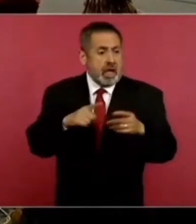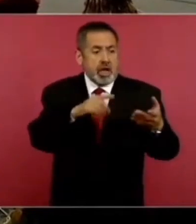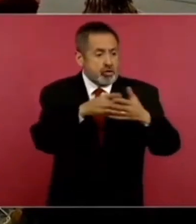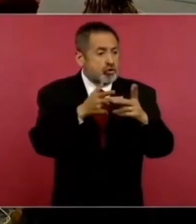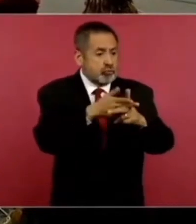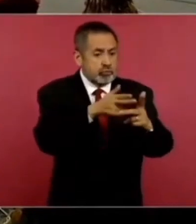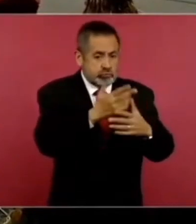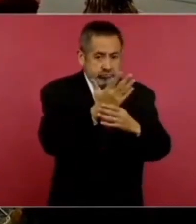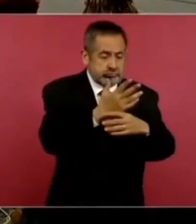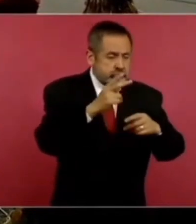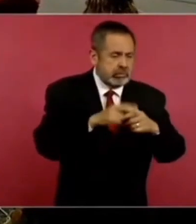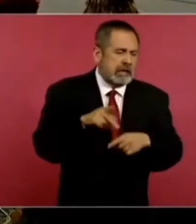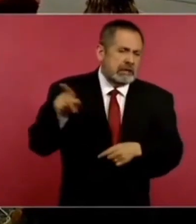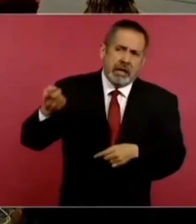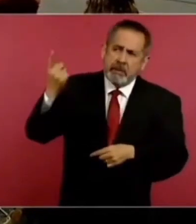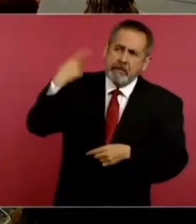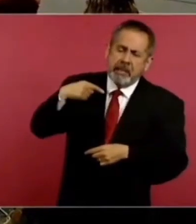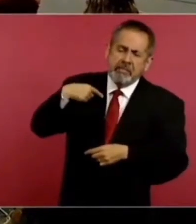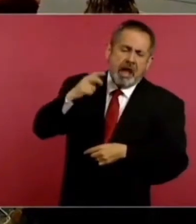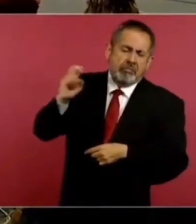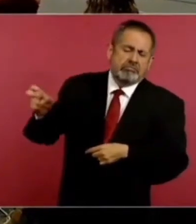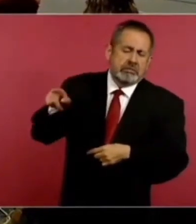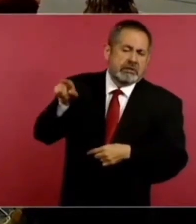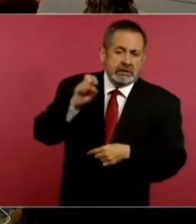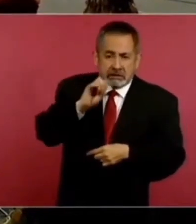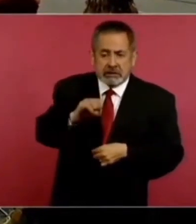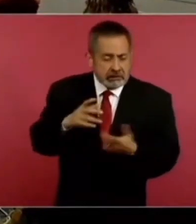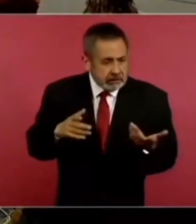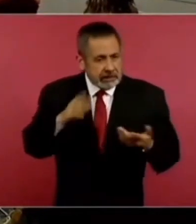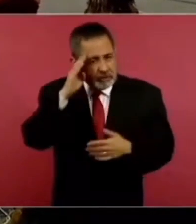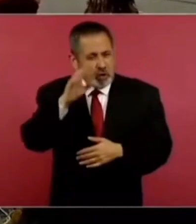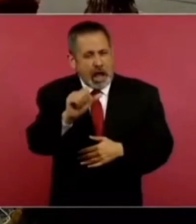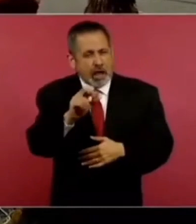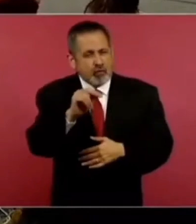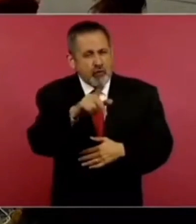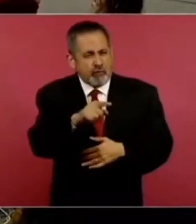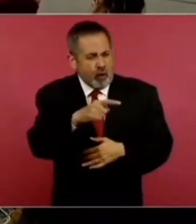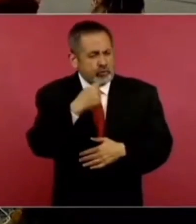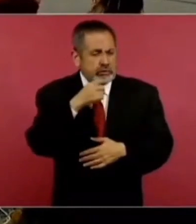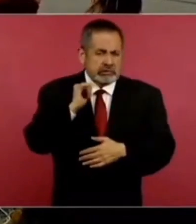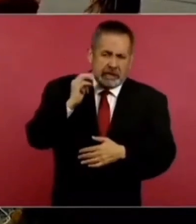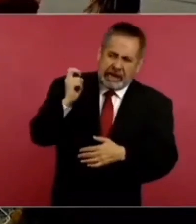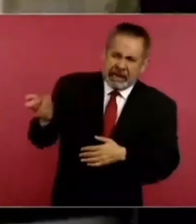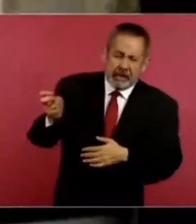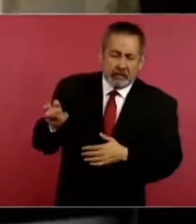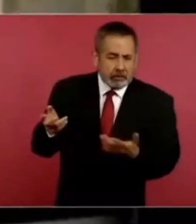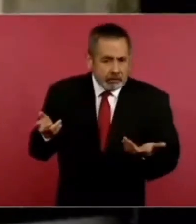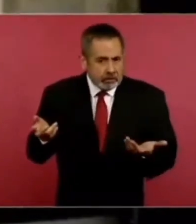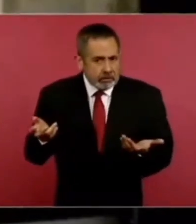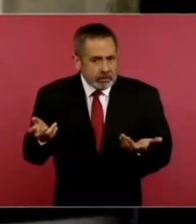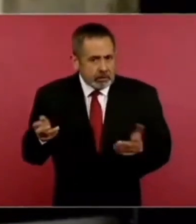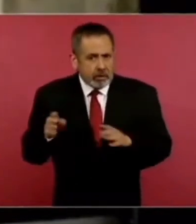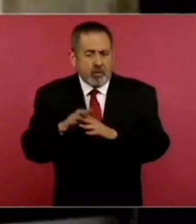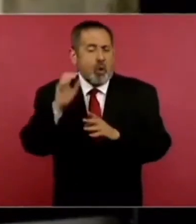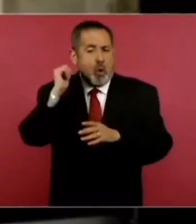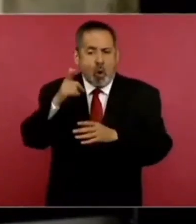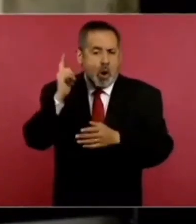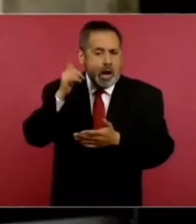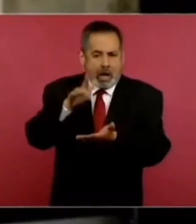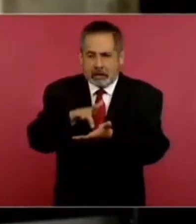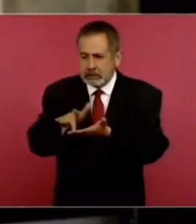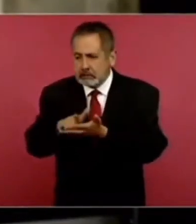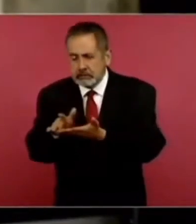materiales, del señor Arnulfo, y ojalá se le pudiera dar un apoyo, un seguimiento,